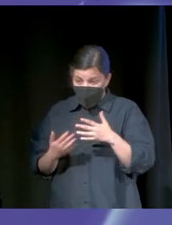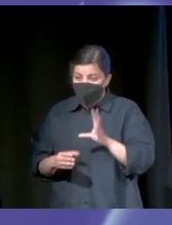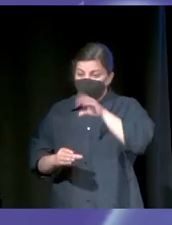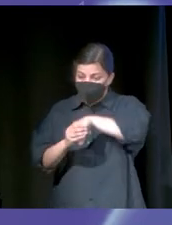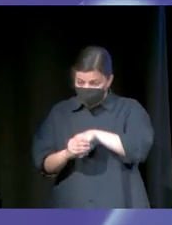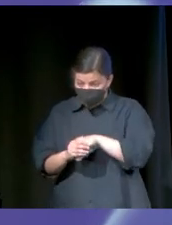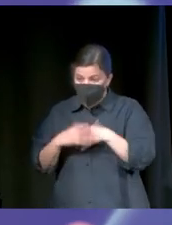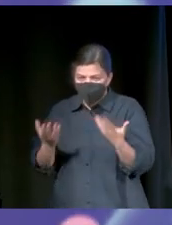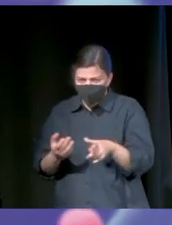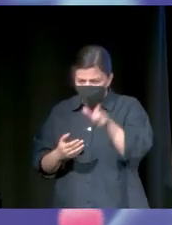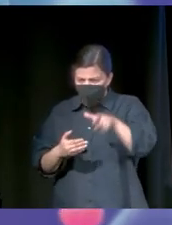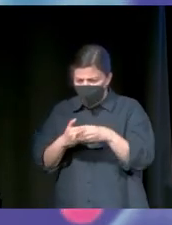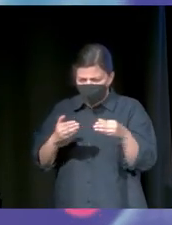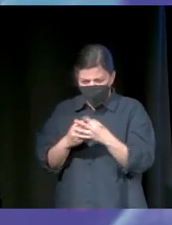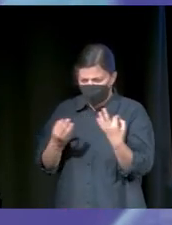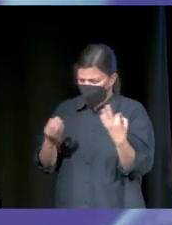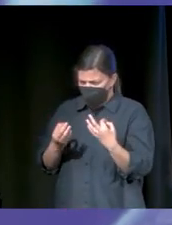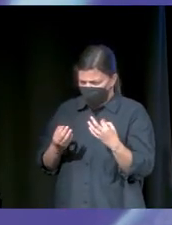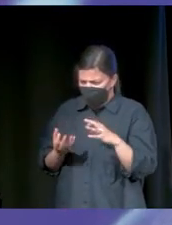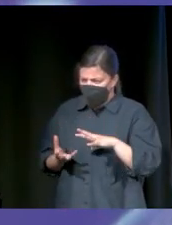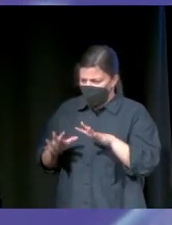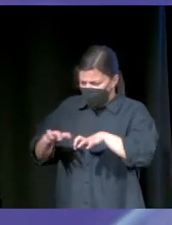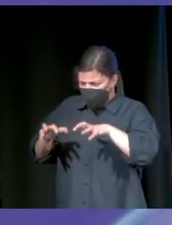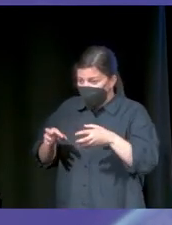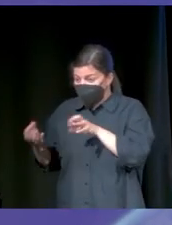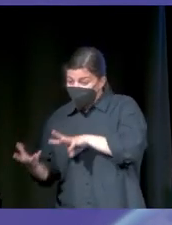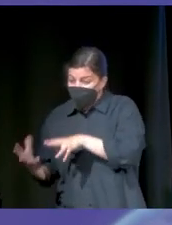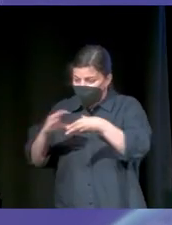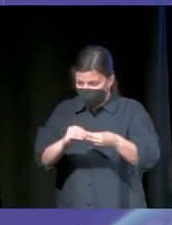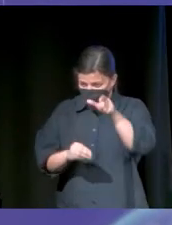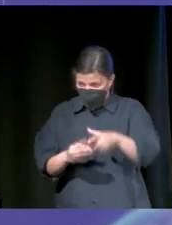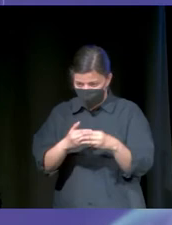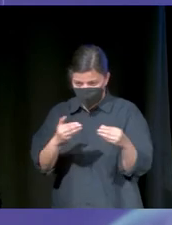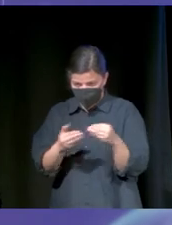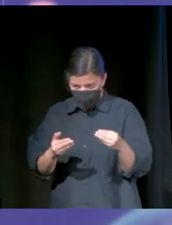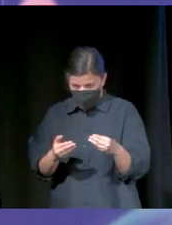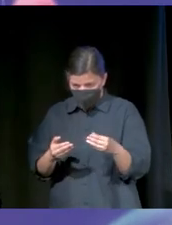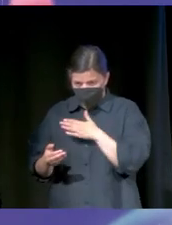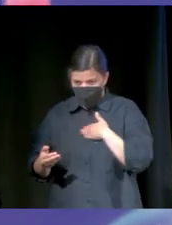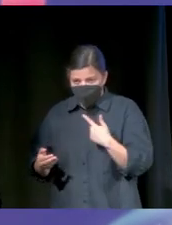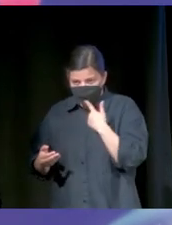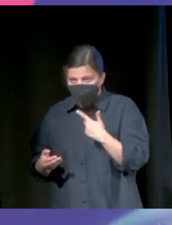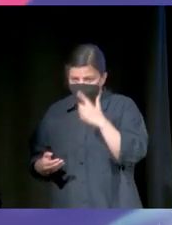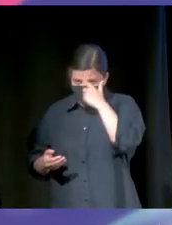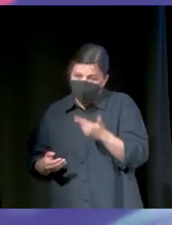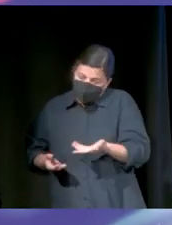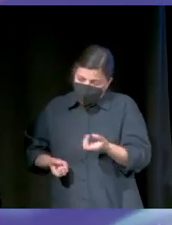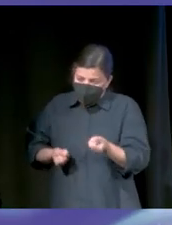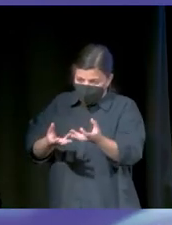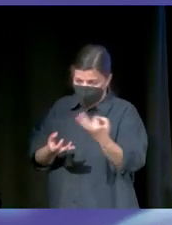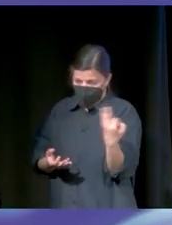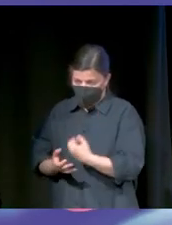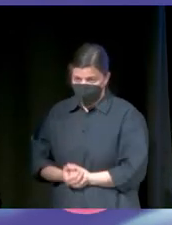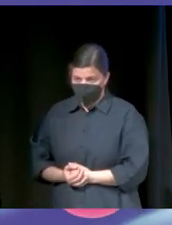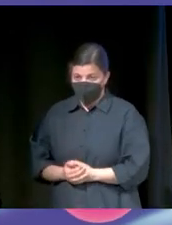no tenía por qué aprender a usar algo. Ese algo tenía que adaptarse al usuario. Que lo fácil gana lo complejo es bastante digno de mencionar. Y